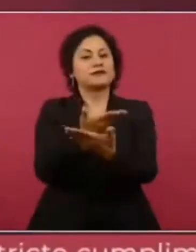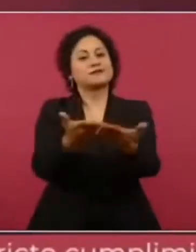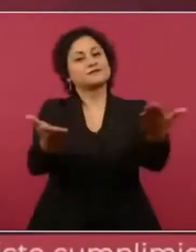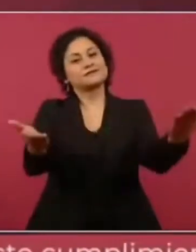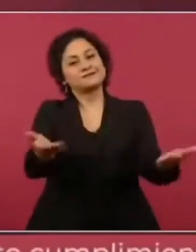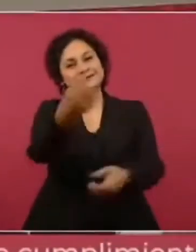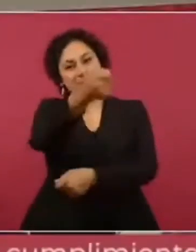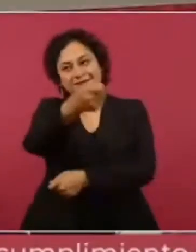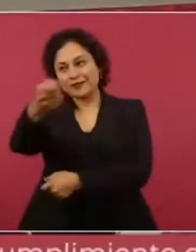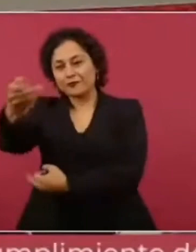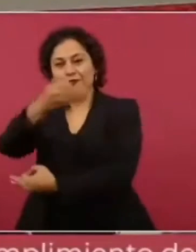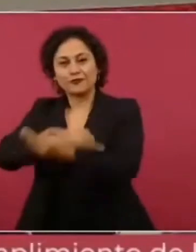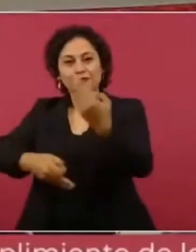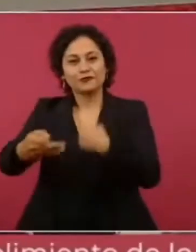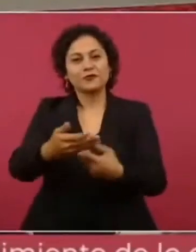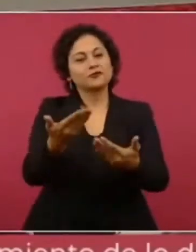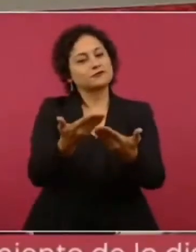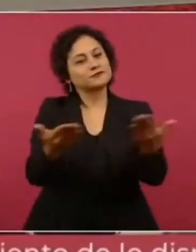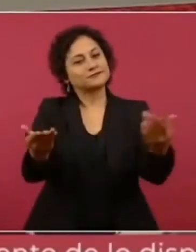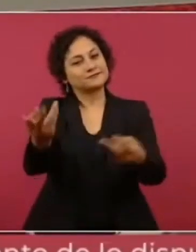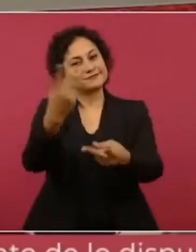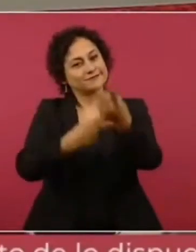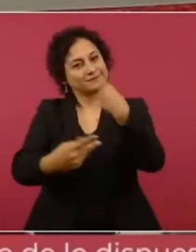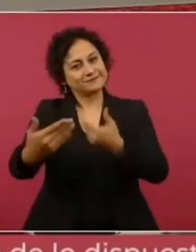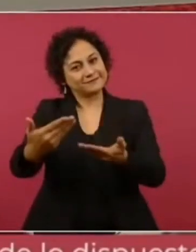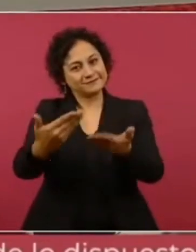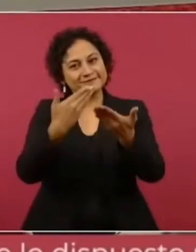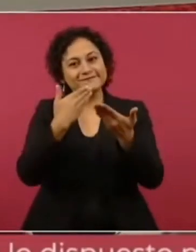brazos abiertos. Muchas gracias. Gracias.